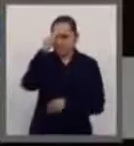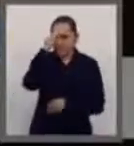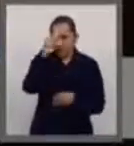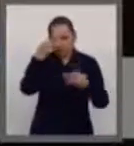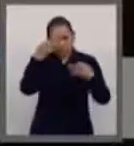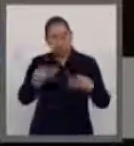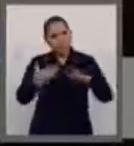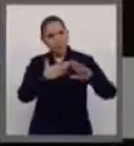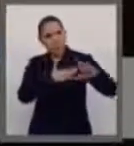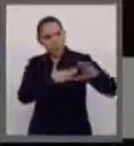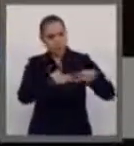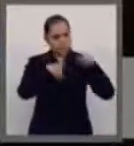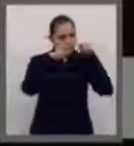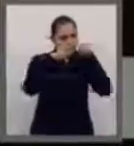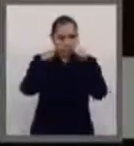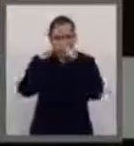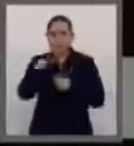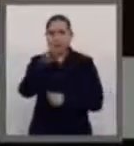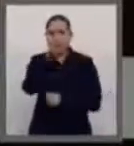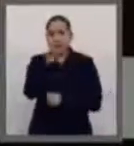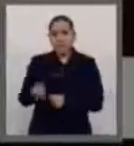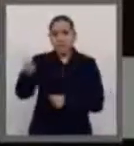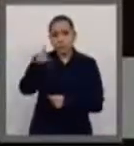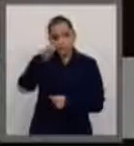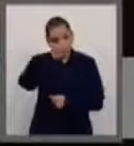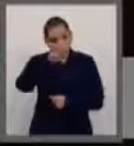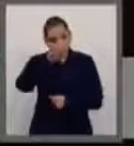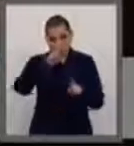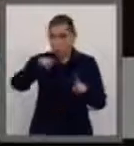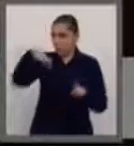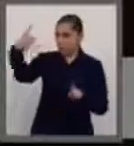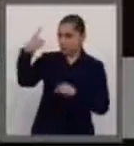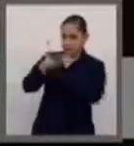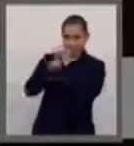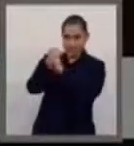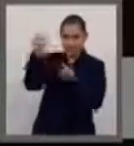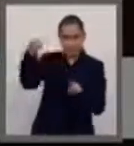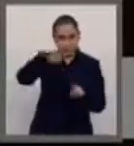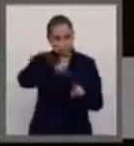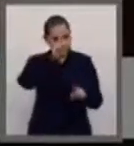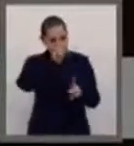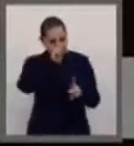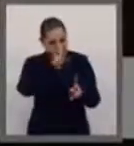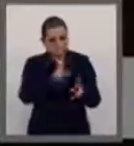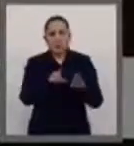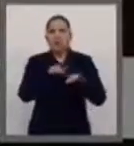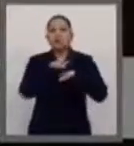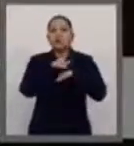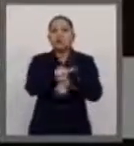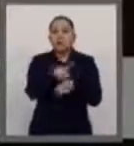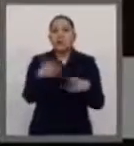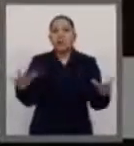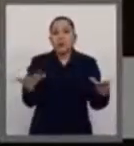recomendaciones internacionales sobre la eliminación de toda